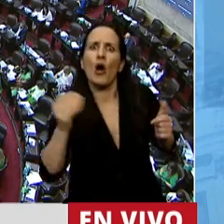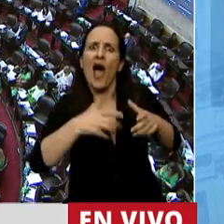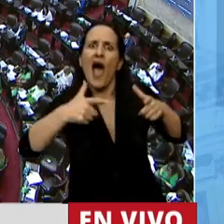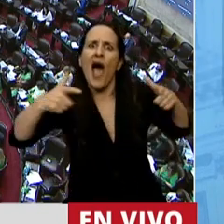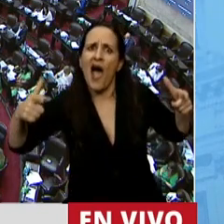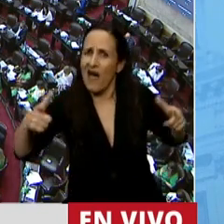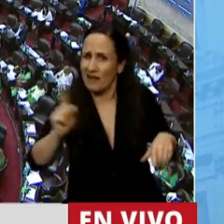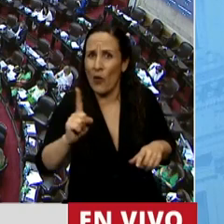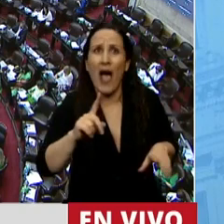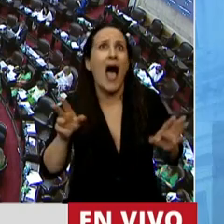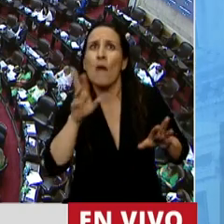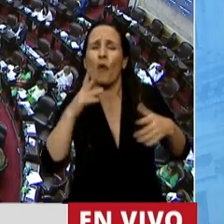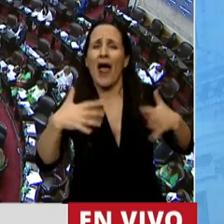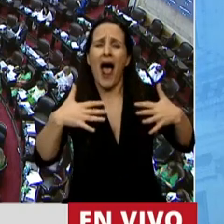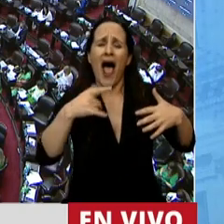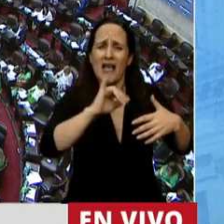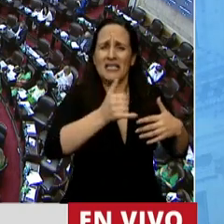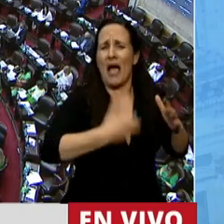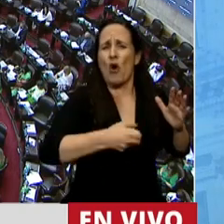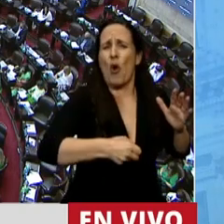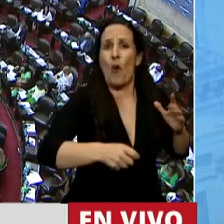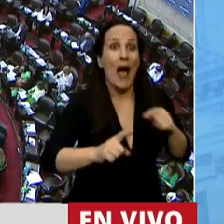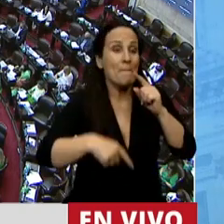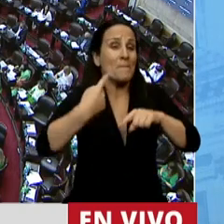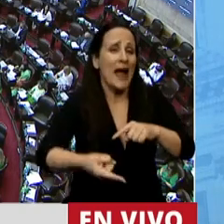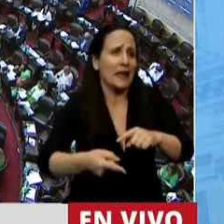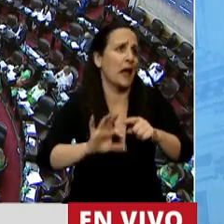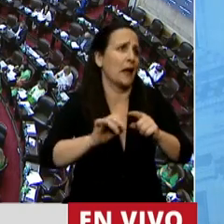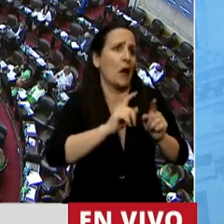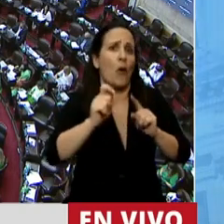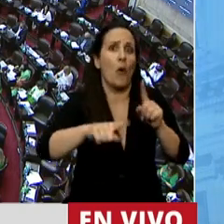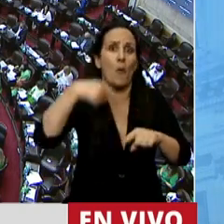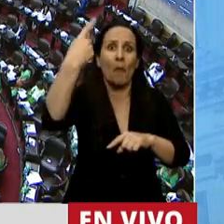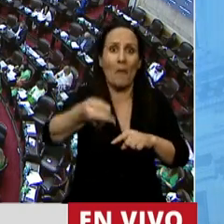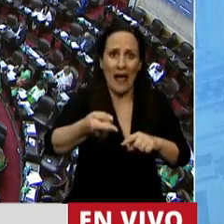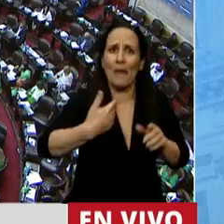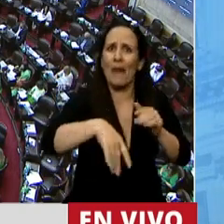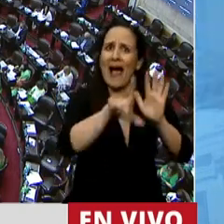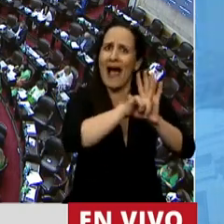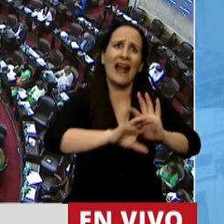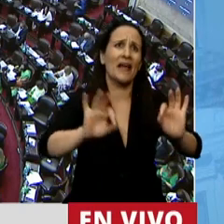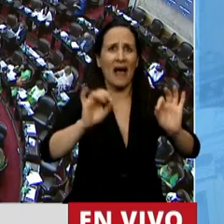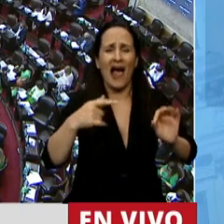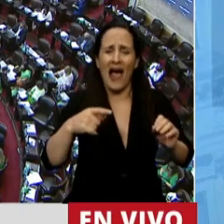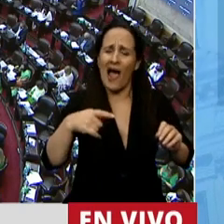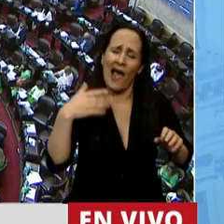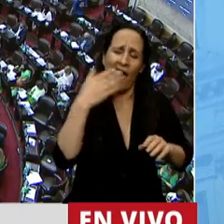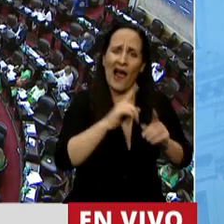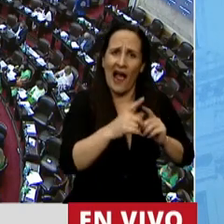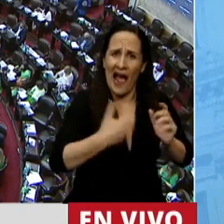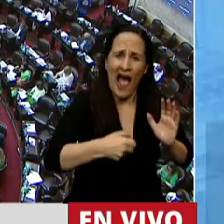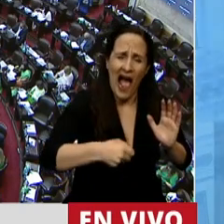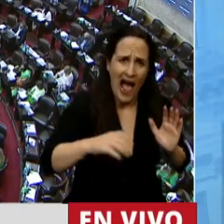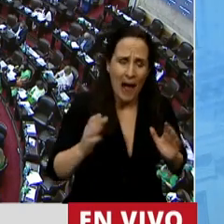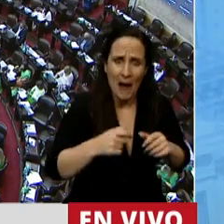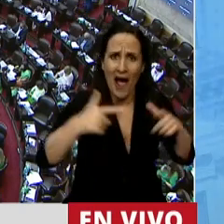salir mujeres corriendo a abortar porque mañana o el mes que viene vaya a haber una ley. No, van a tener